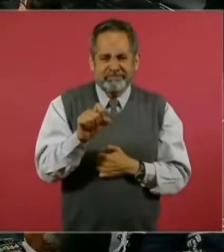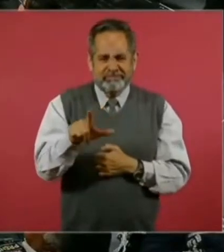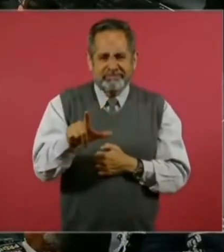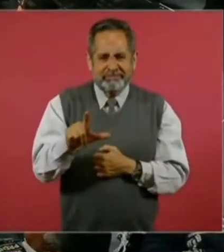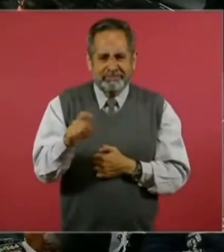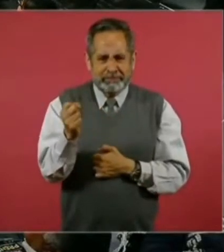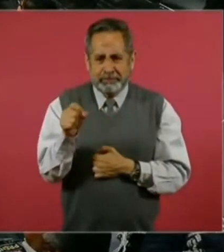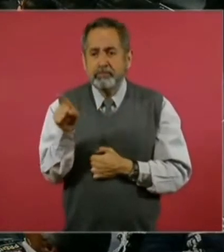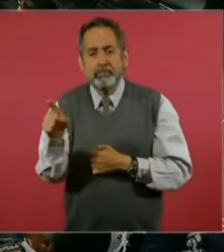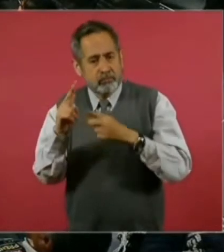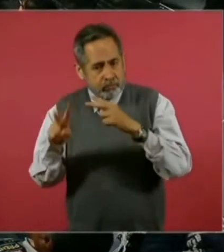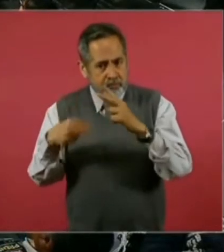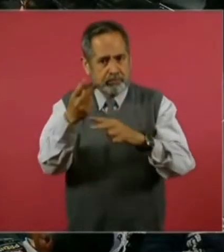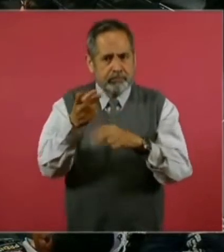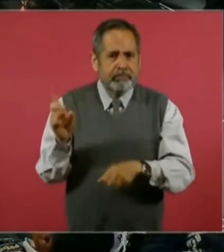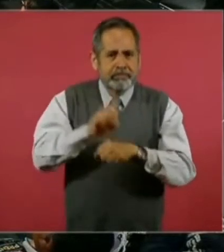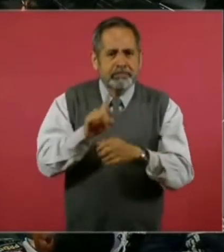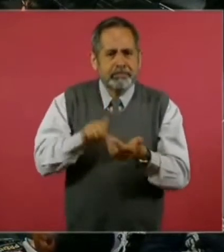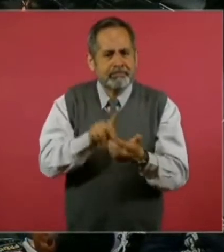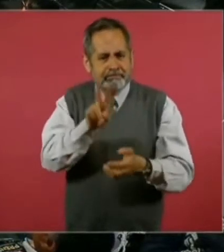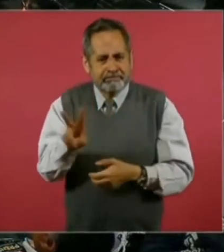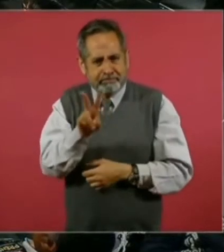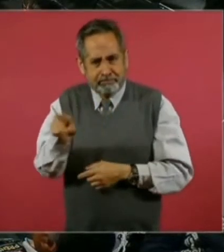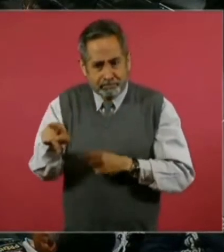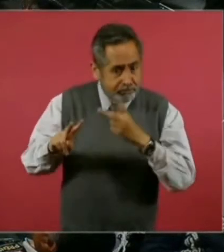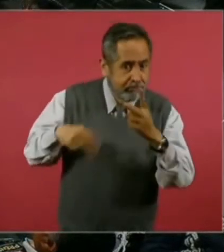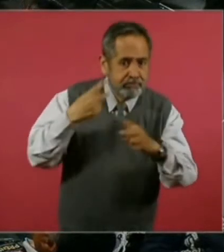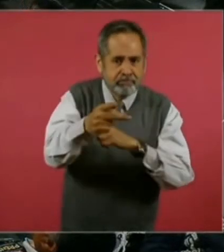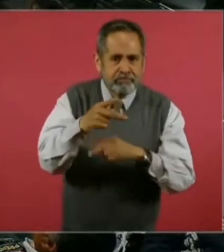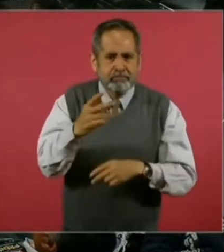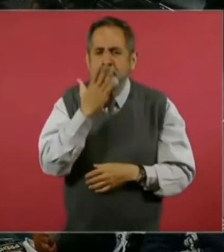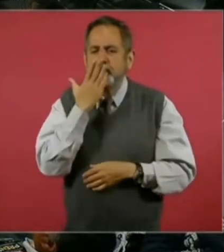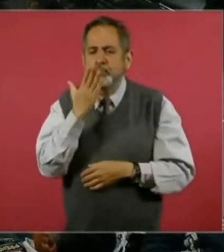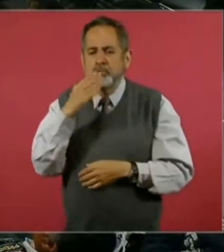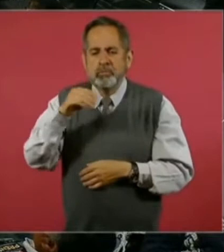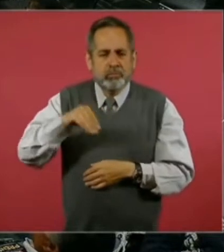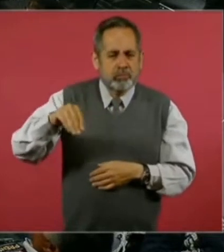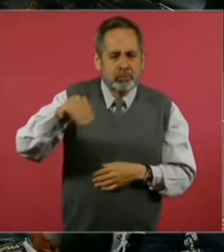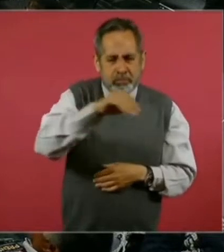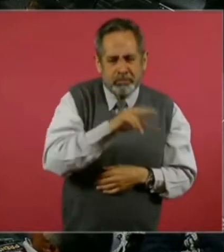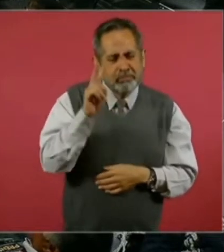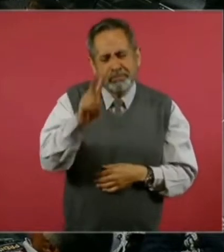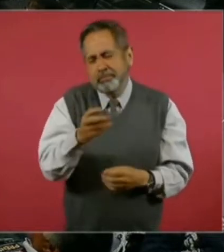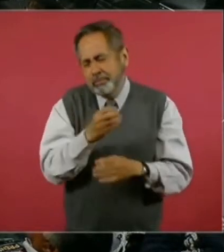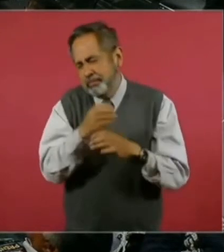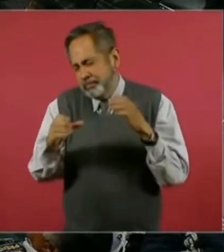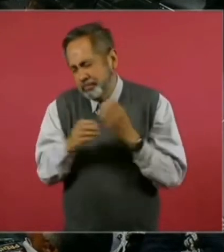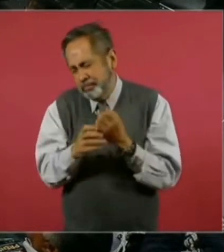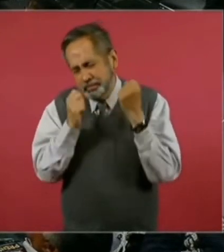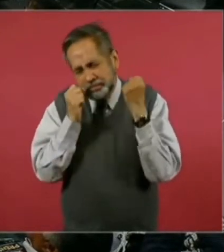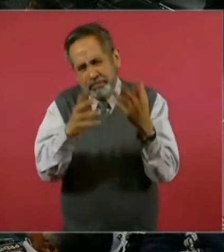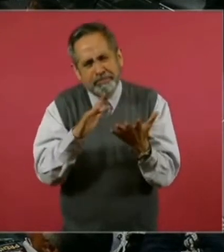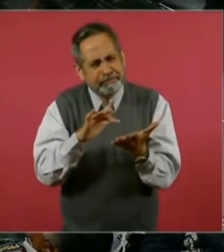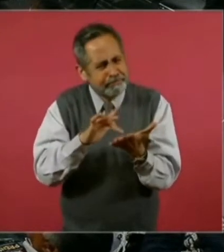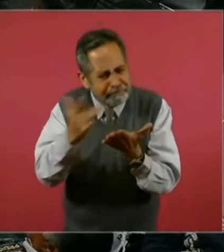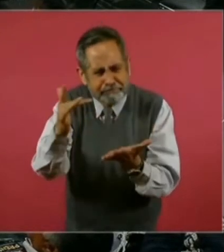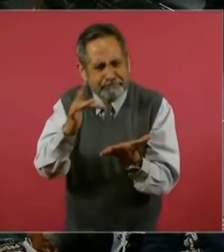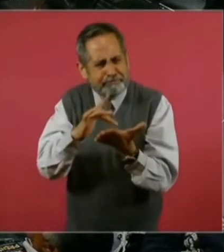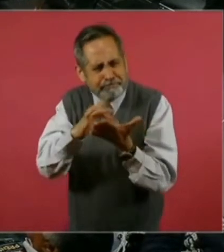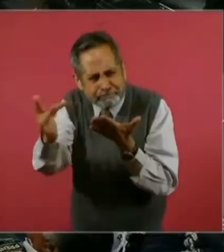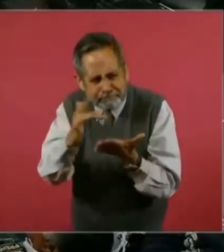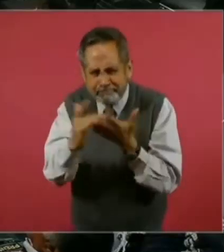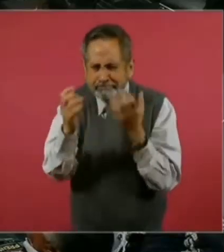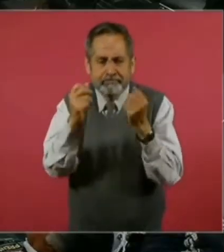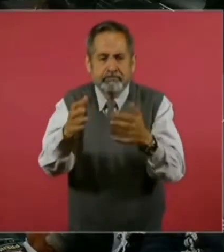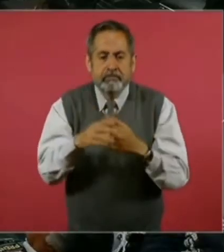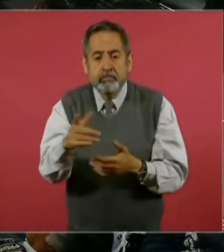de septiembre, el viernes. Y bueno, la verdad es que tenemos muchas cosas en Sonora que agradecerle. Usted